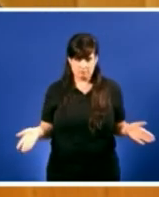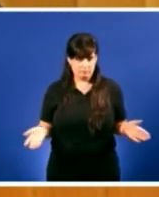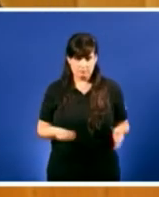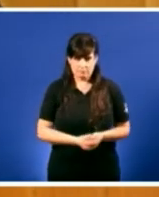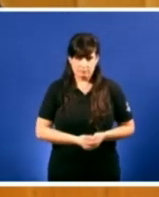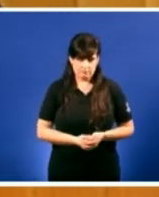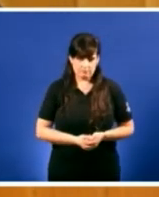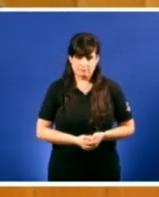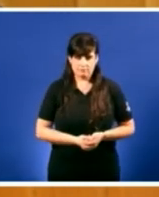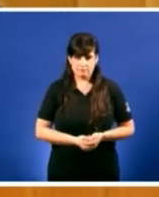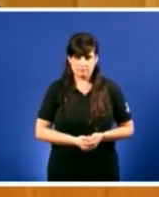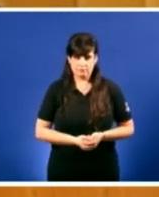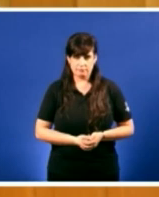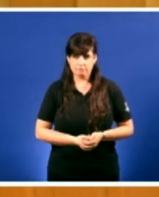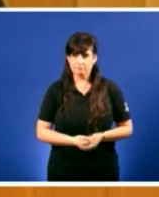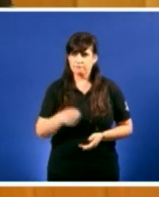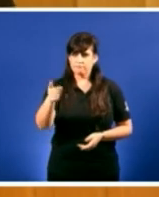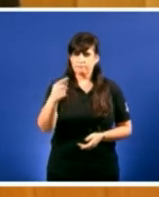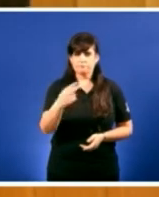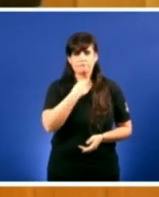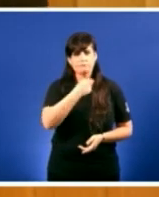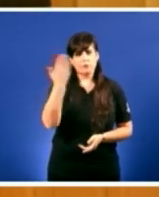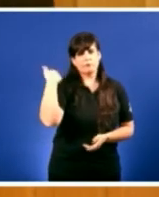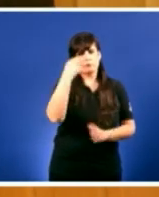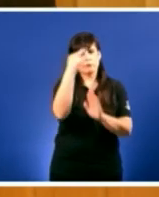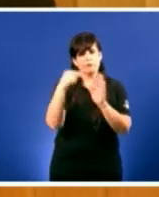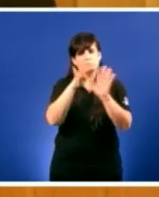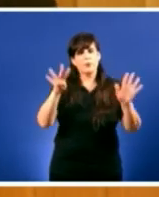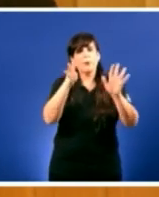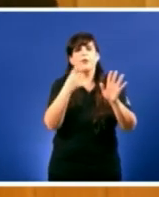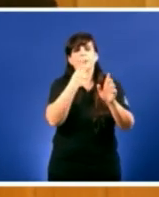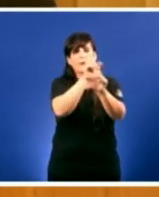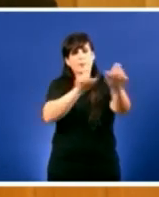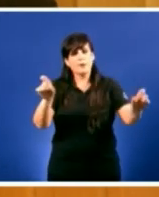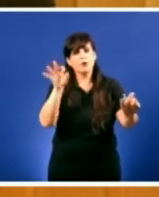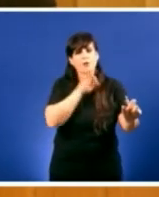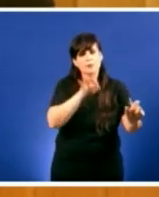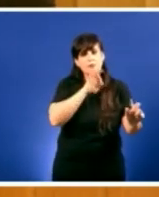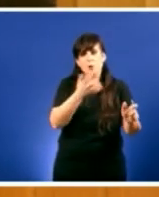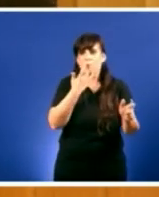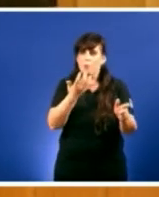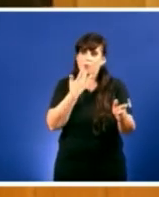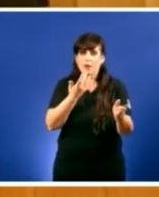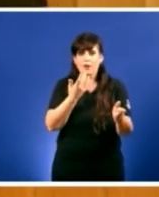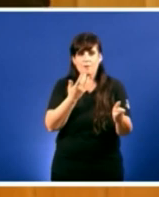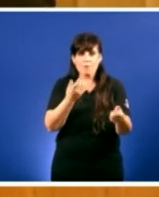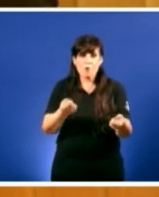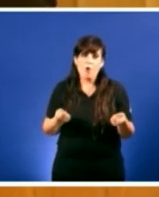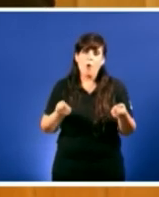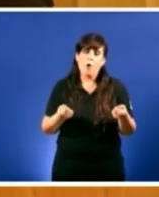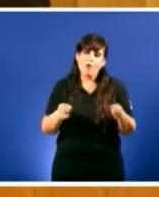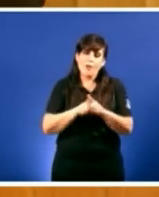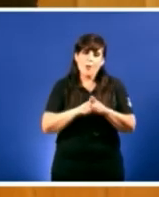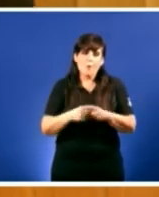Dicía vostede en 2009 que os galegos non podemos competir ofertando custos salariais máis baixos